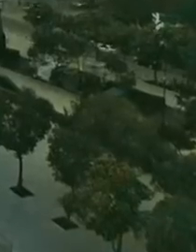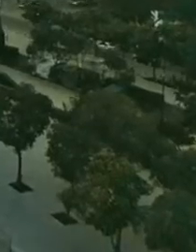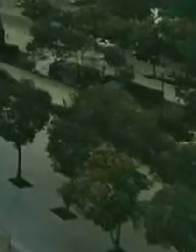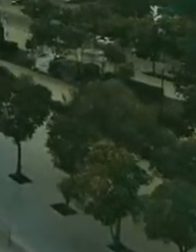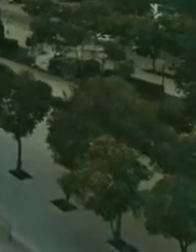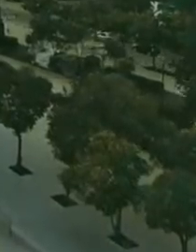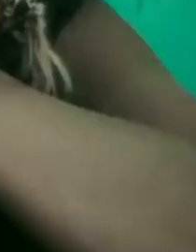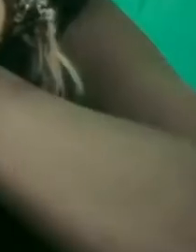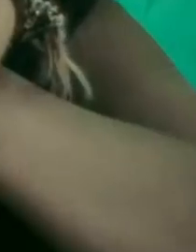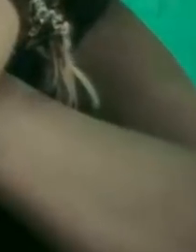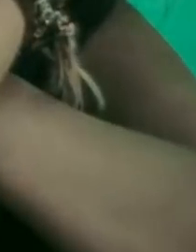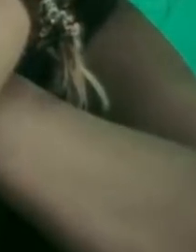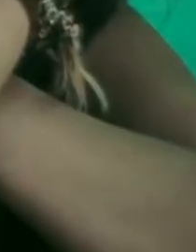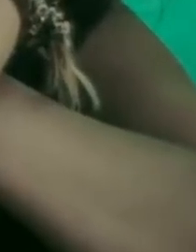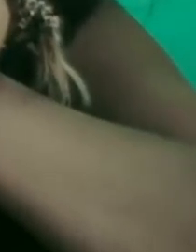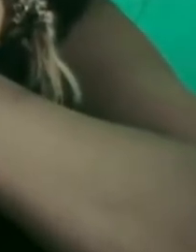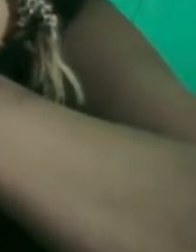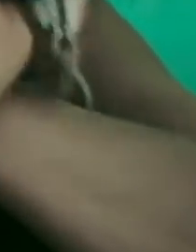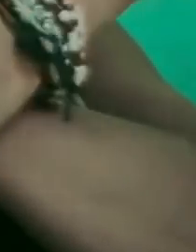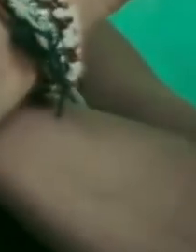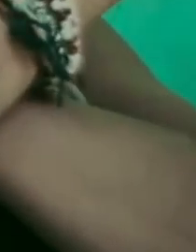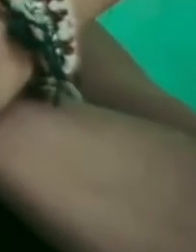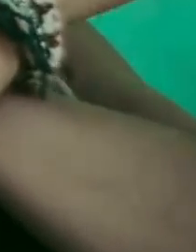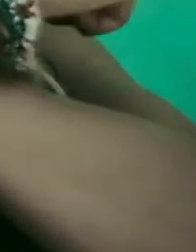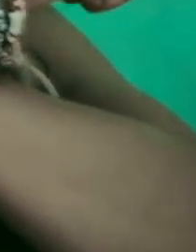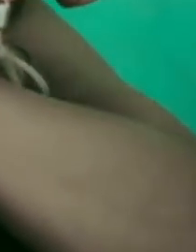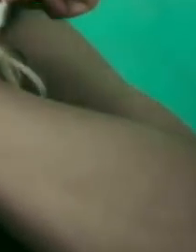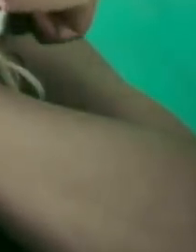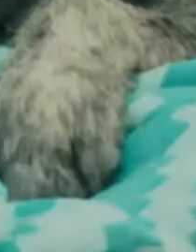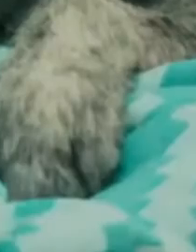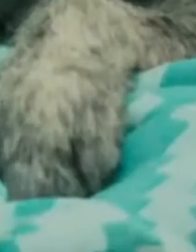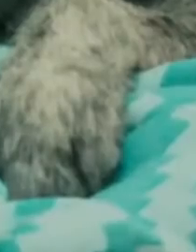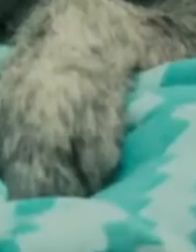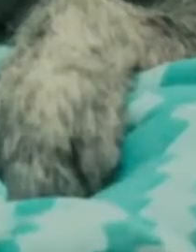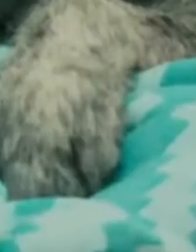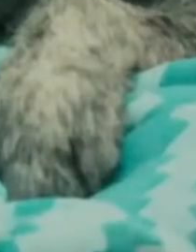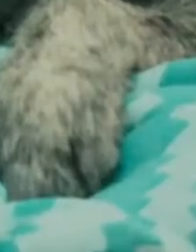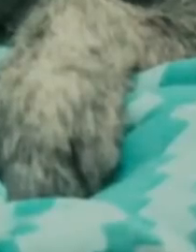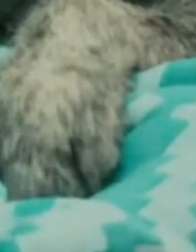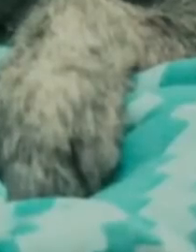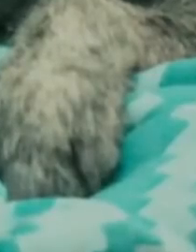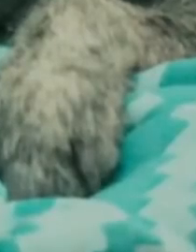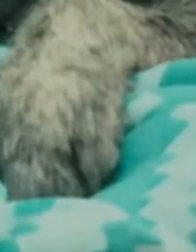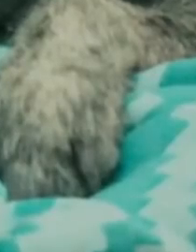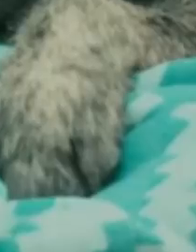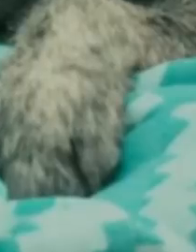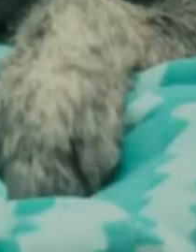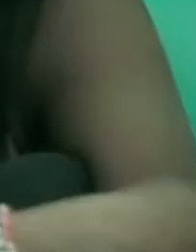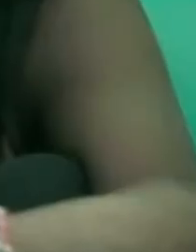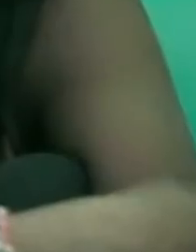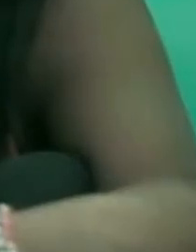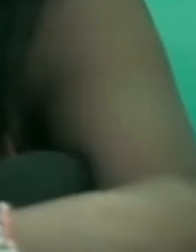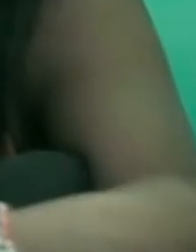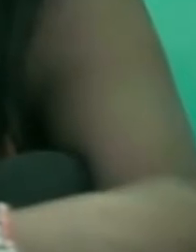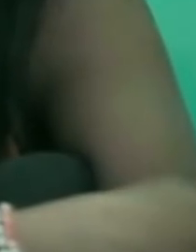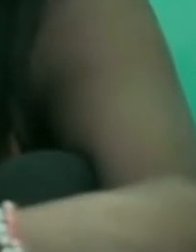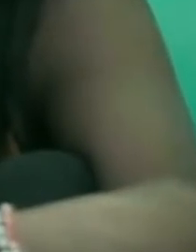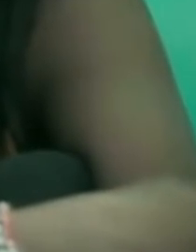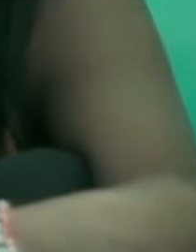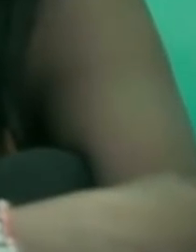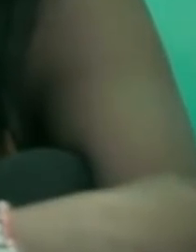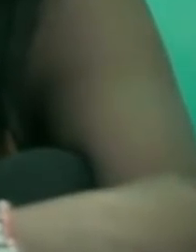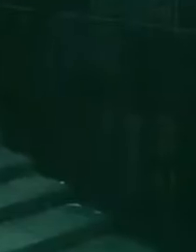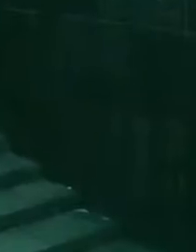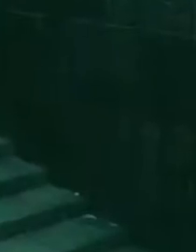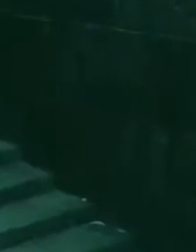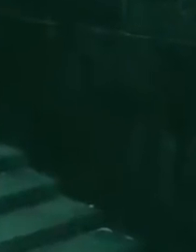Me muevo mucha piedra. Pues no siento nada. Nada más se me olvidan las cosas. Porque no obstante, me gusta.